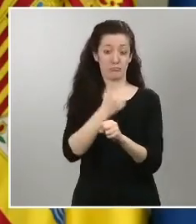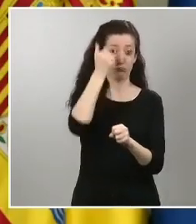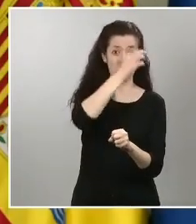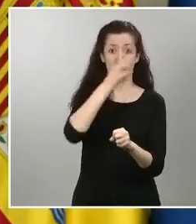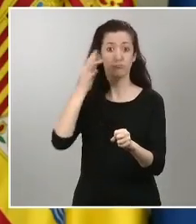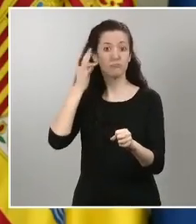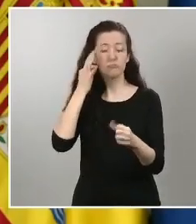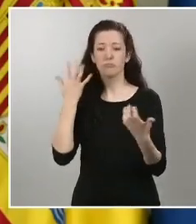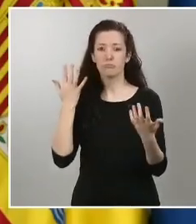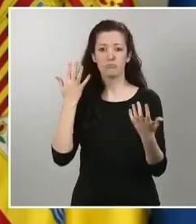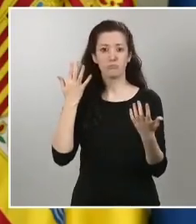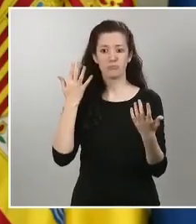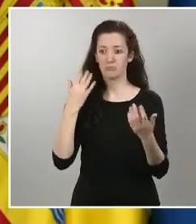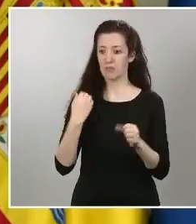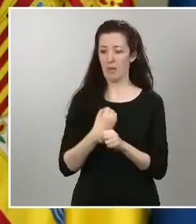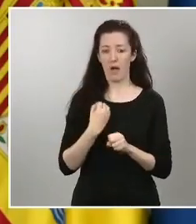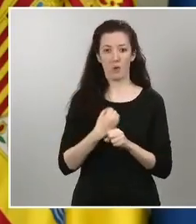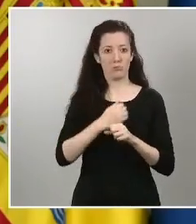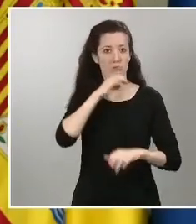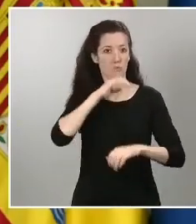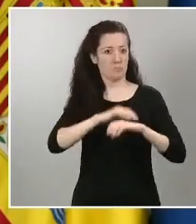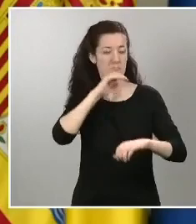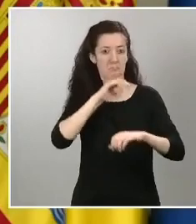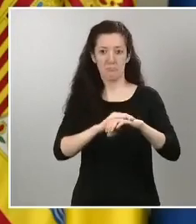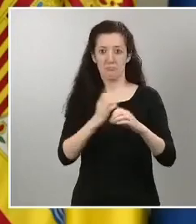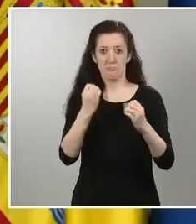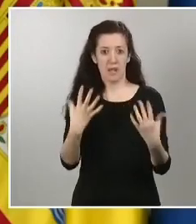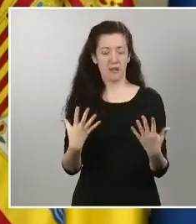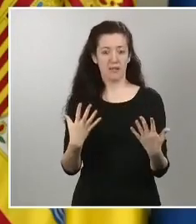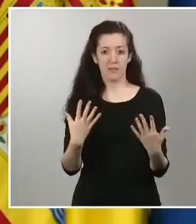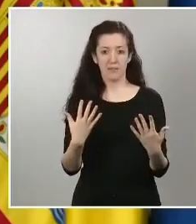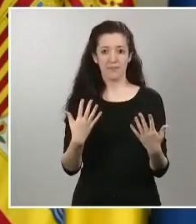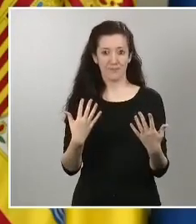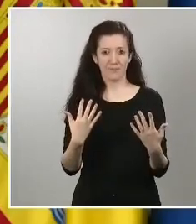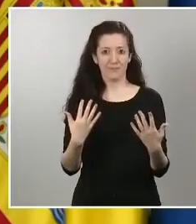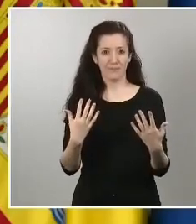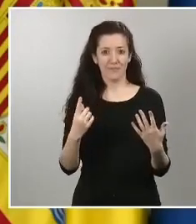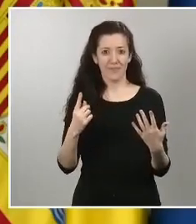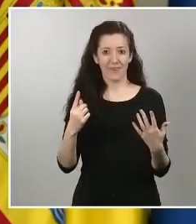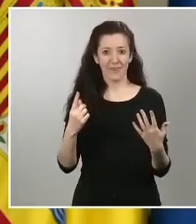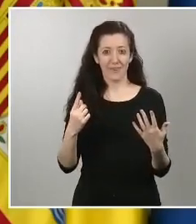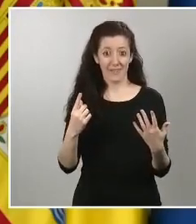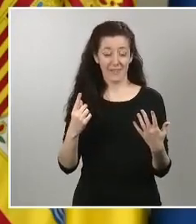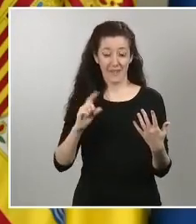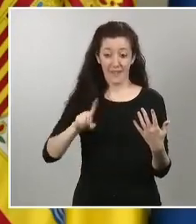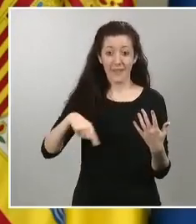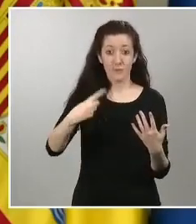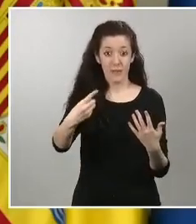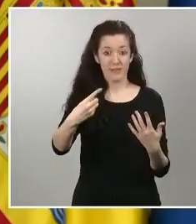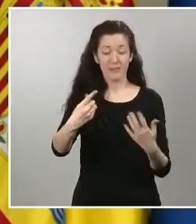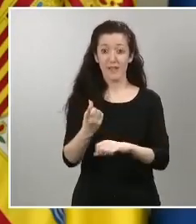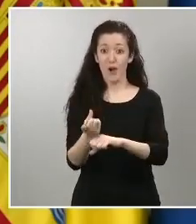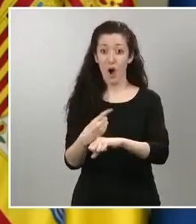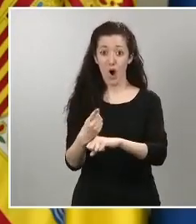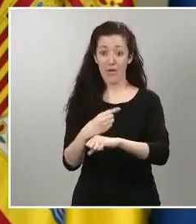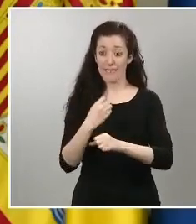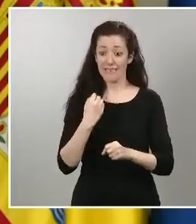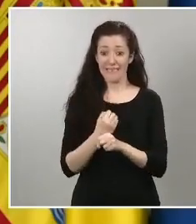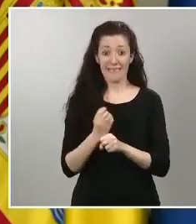puesto de trabajo y tendrán que cumplir con las horas que tiene fijado cada uno de sus convenios